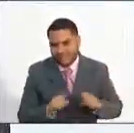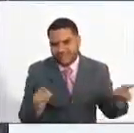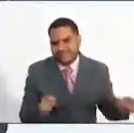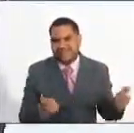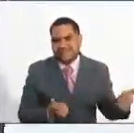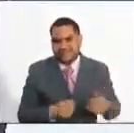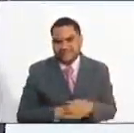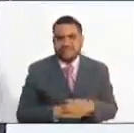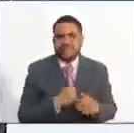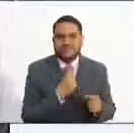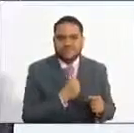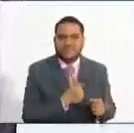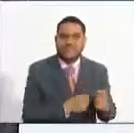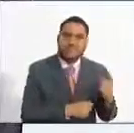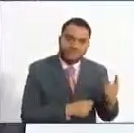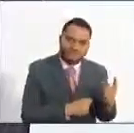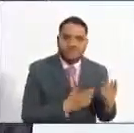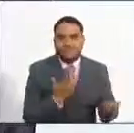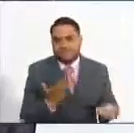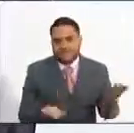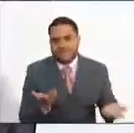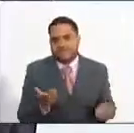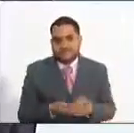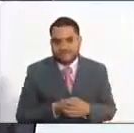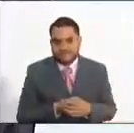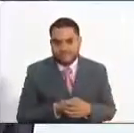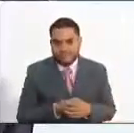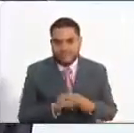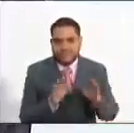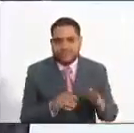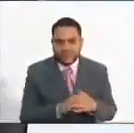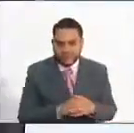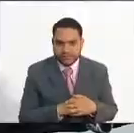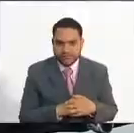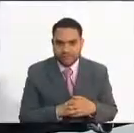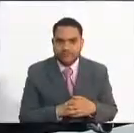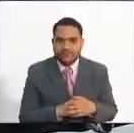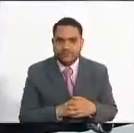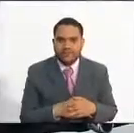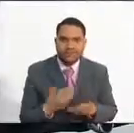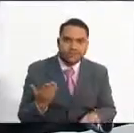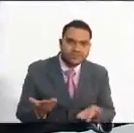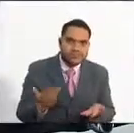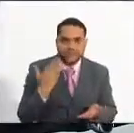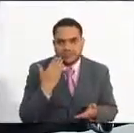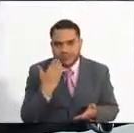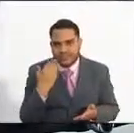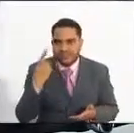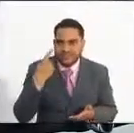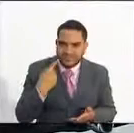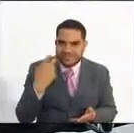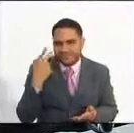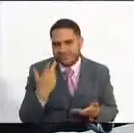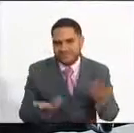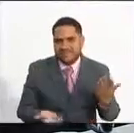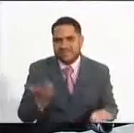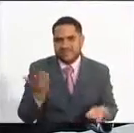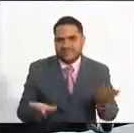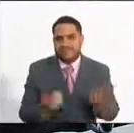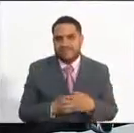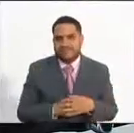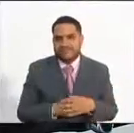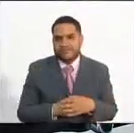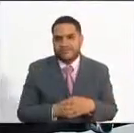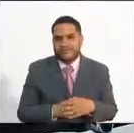Una convocatoria, un empleo, varias convocatorias, sí lo puede hacer entendiendo que las pruebas van a ser en días diferentes y lo podría, en este